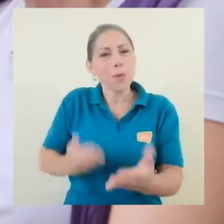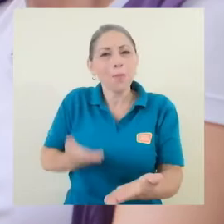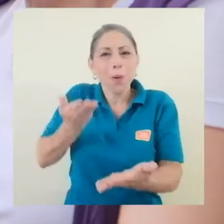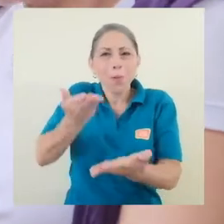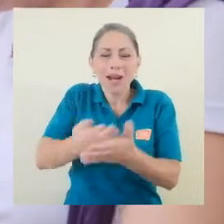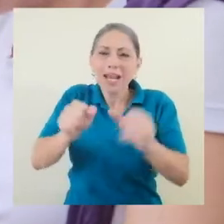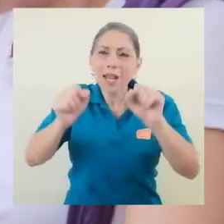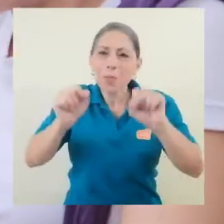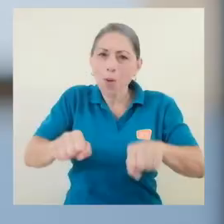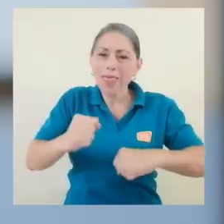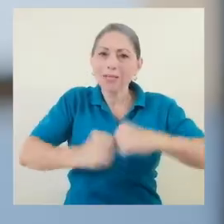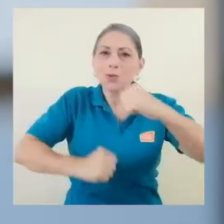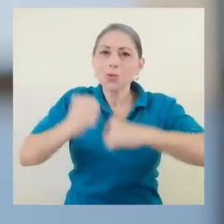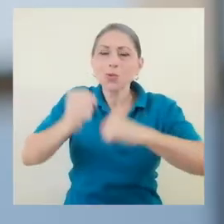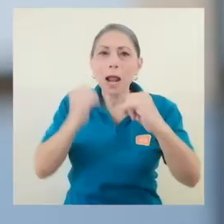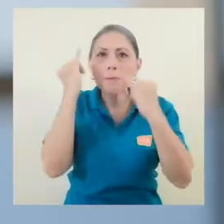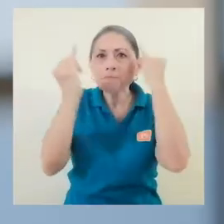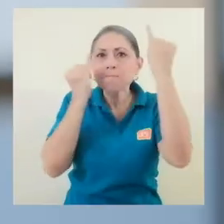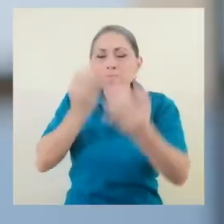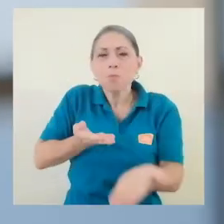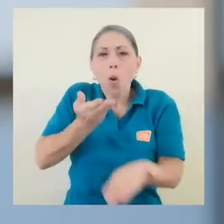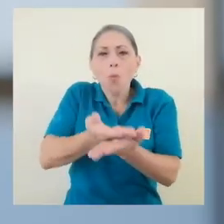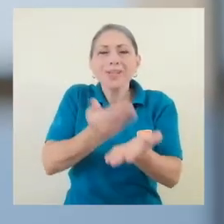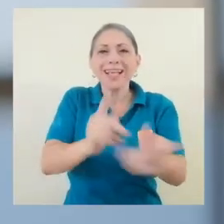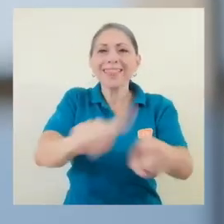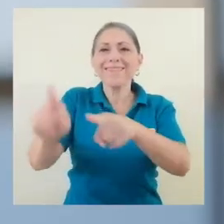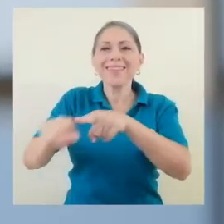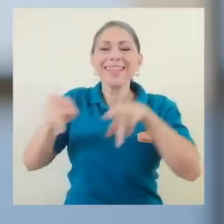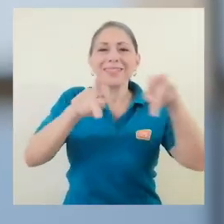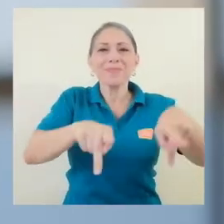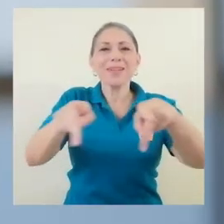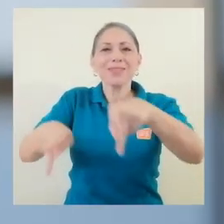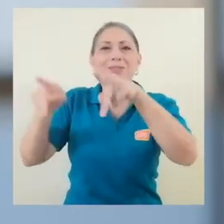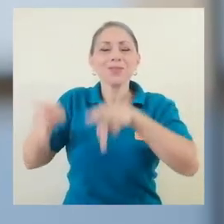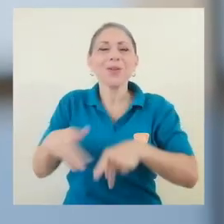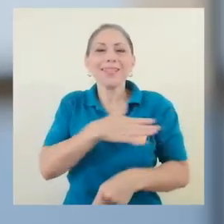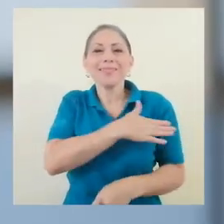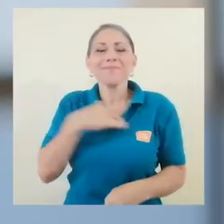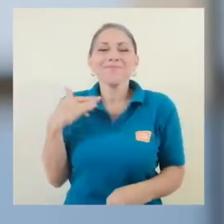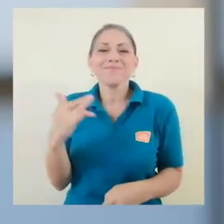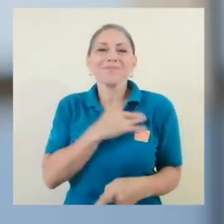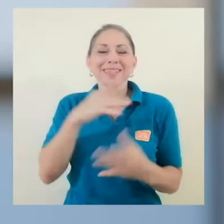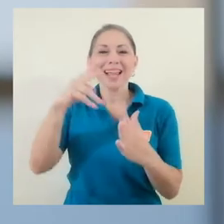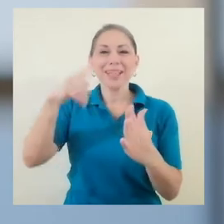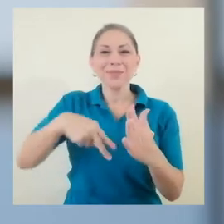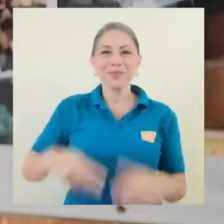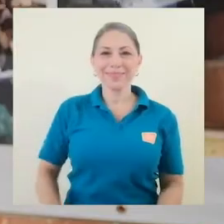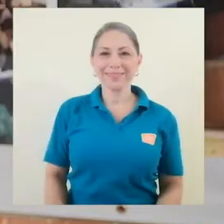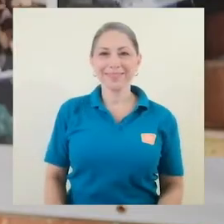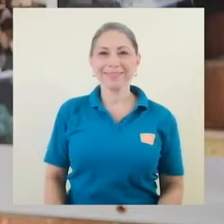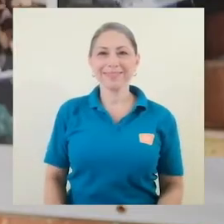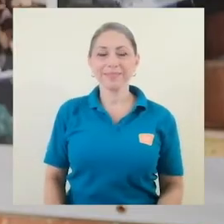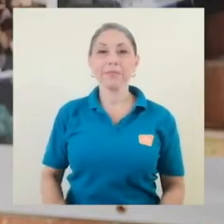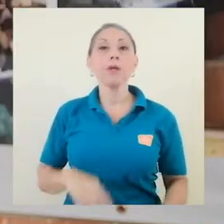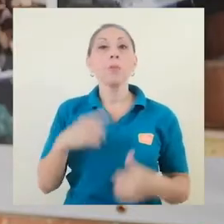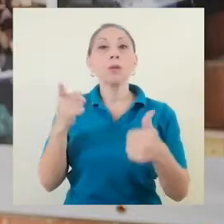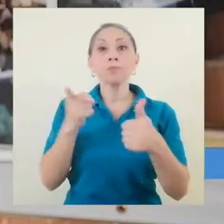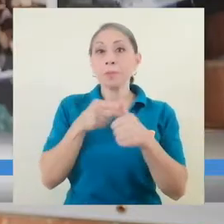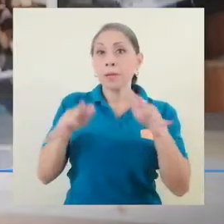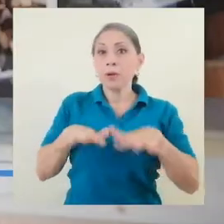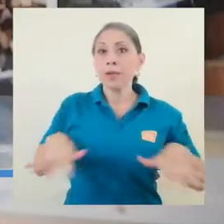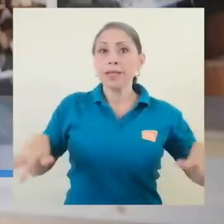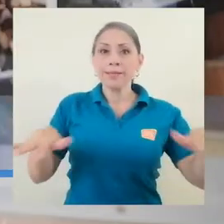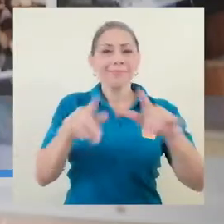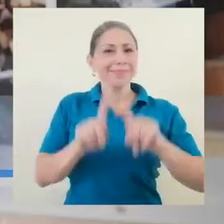proponer y estructurar propuestas para los diferentes públicos del mundo de la lectura. Bueno, es primero un